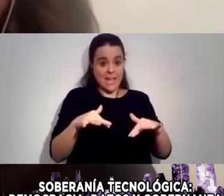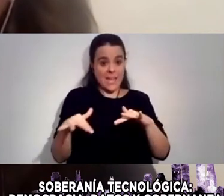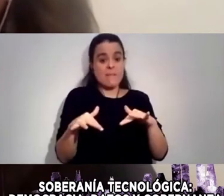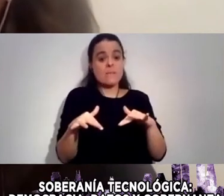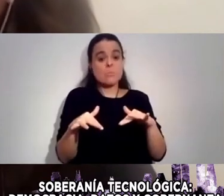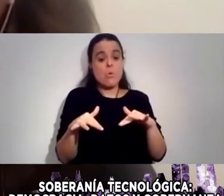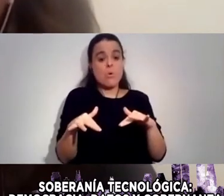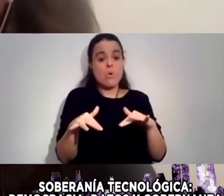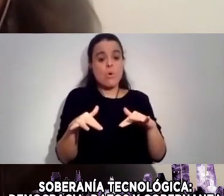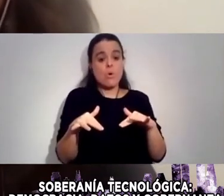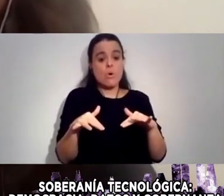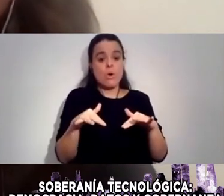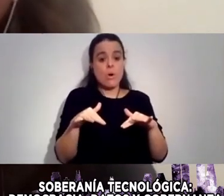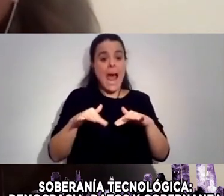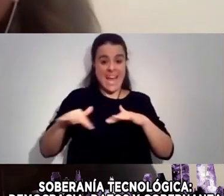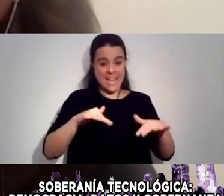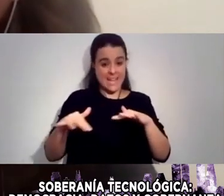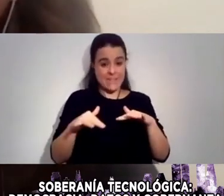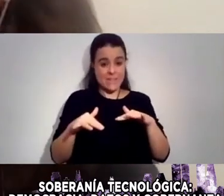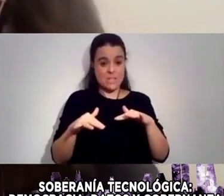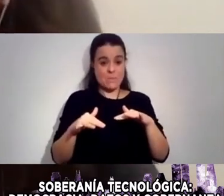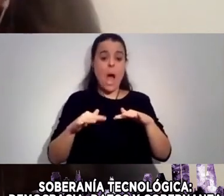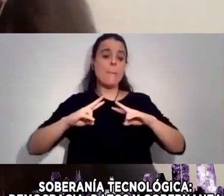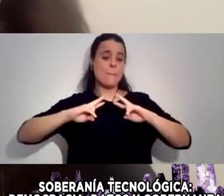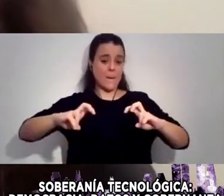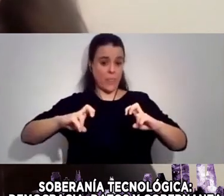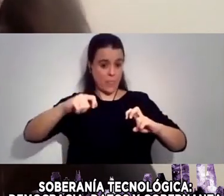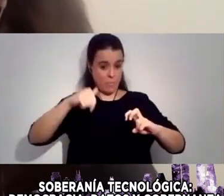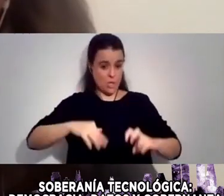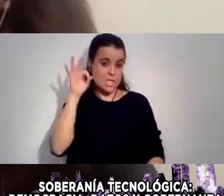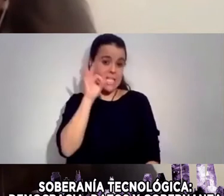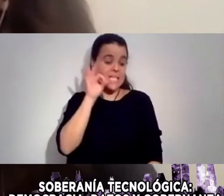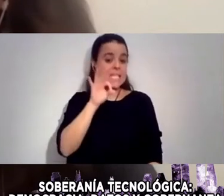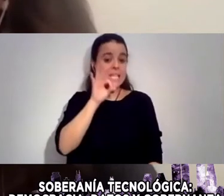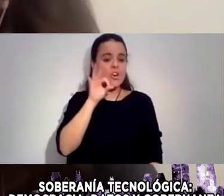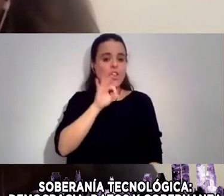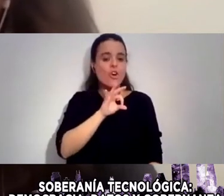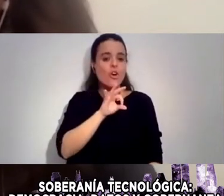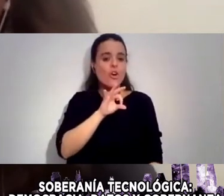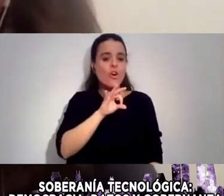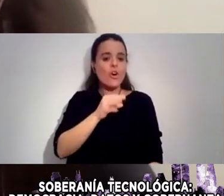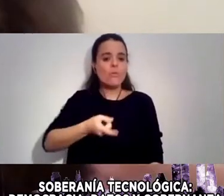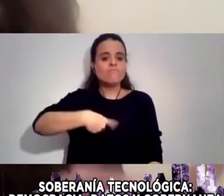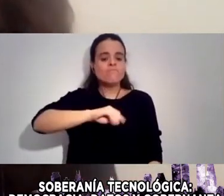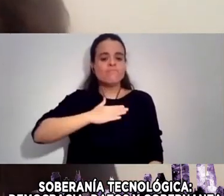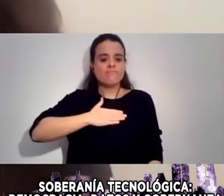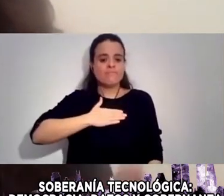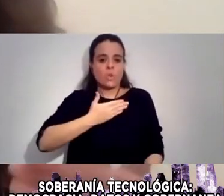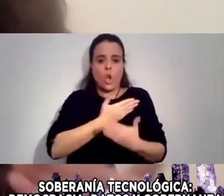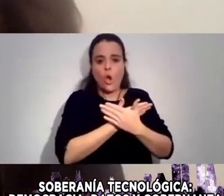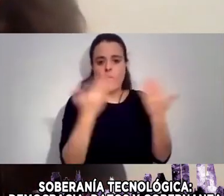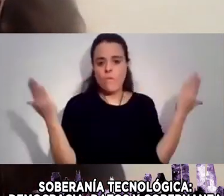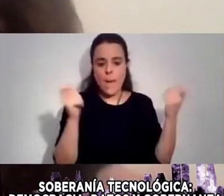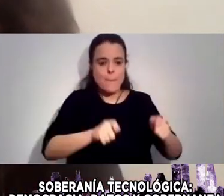La primer Década De este siglo Confiara Ciegamente En Plataformas En Servidores